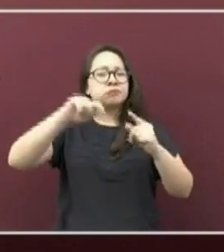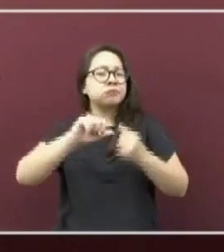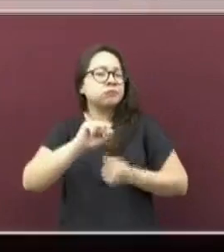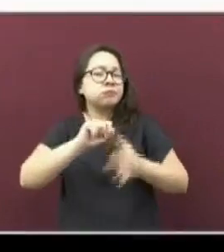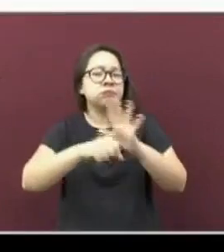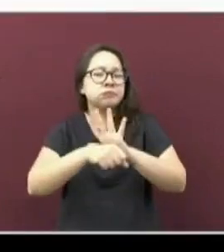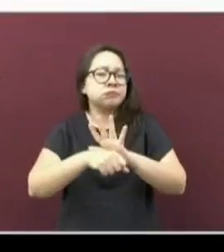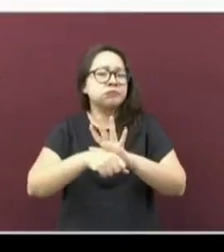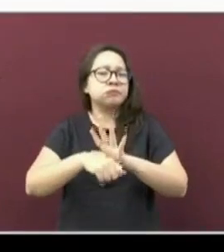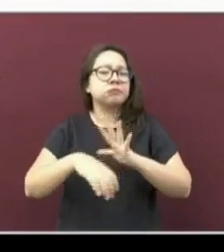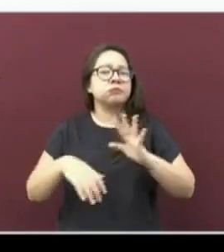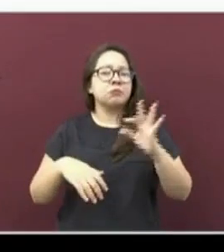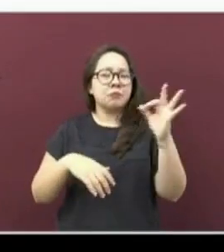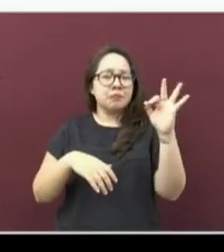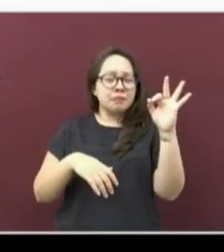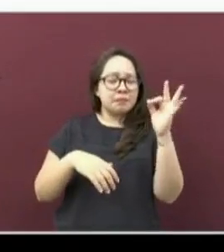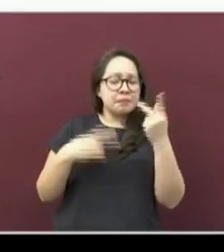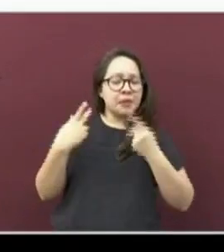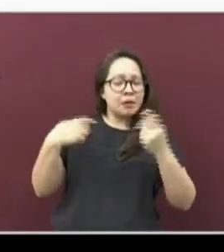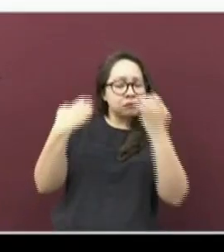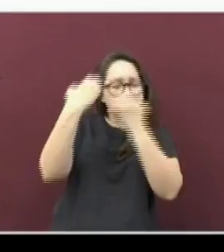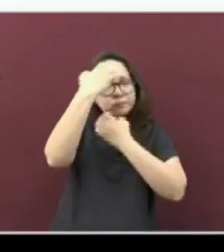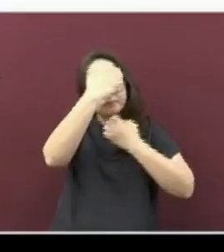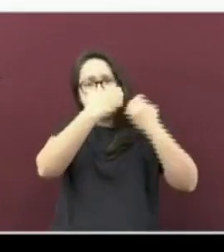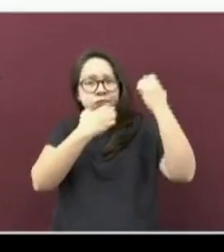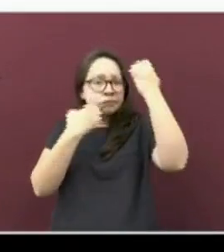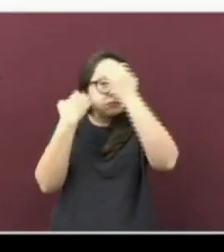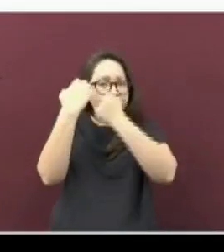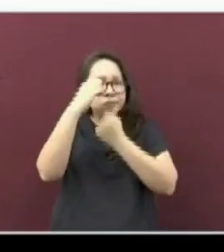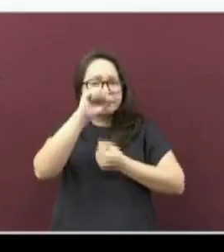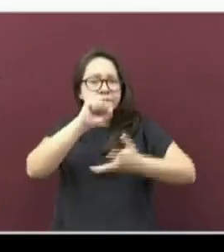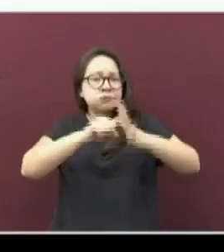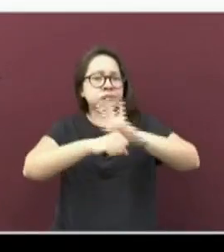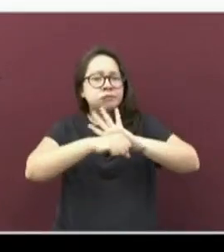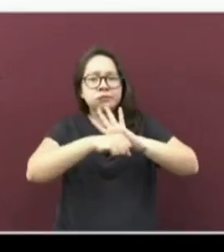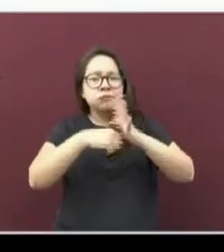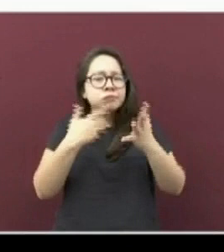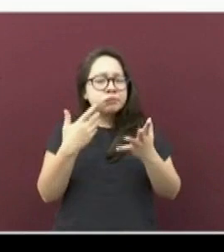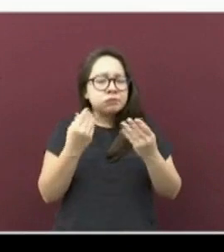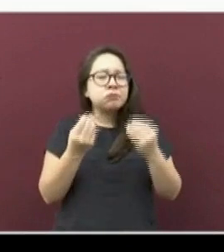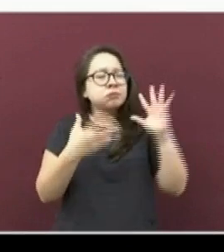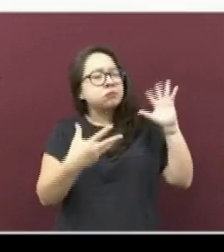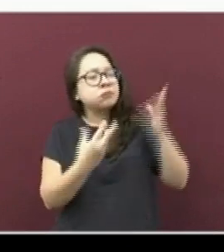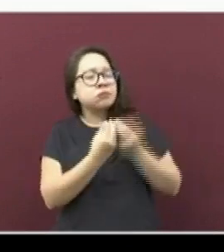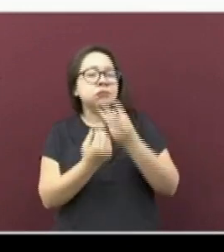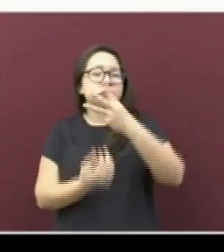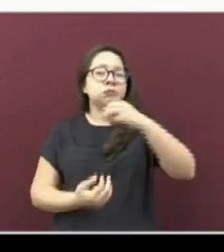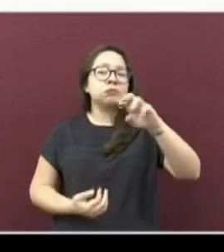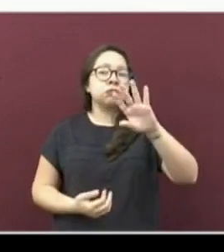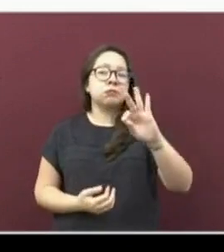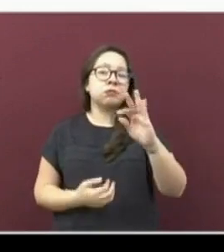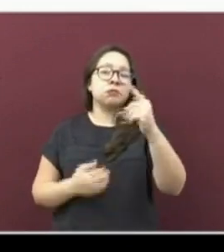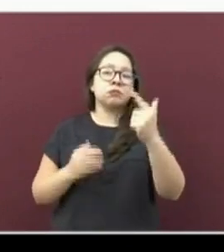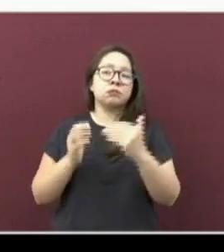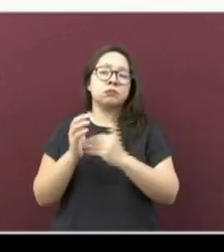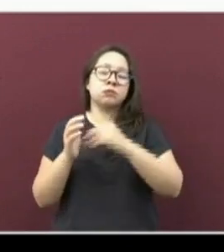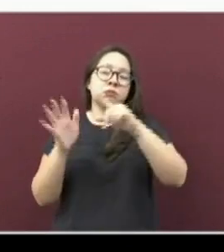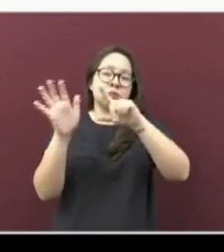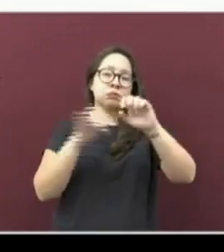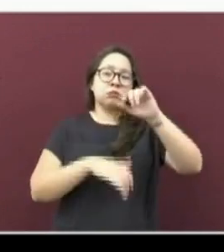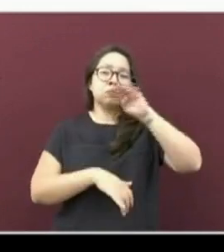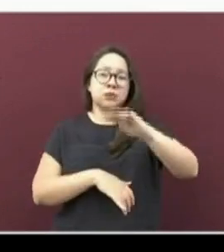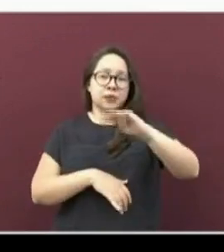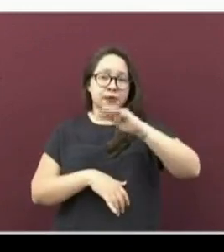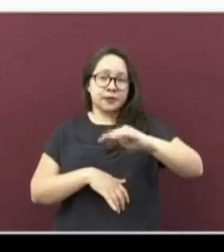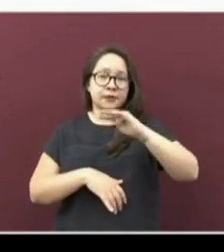sobre los casos con diagnóstico probable de COVID-19. Suman 347,719.